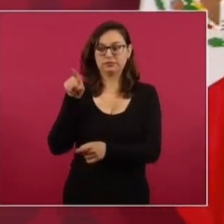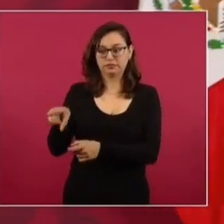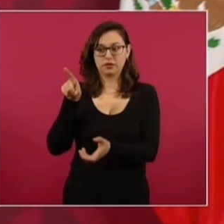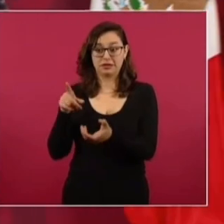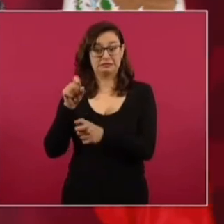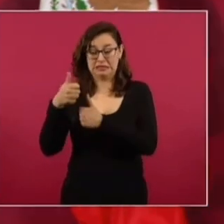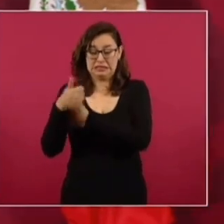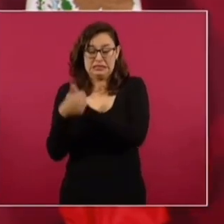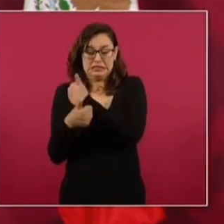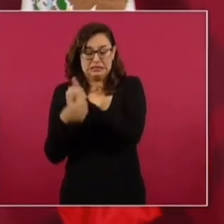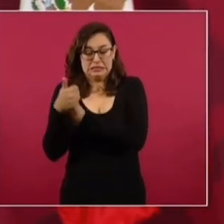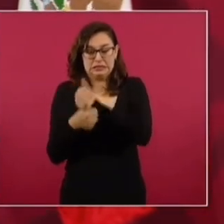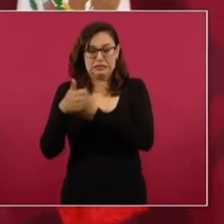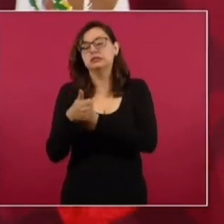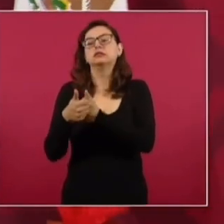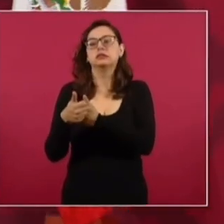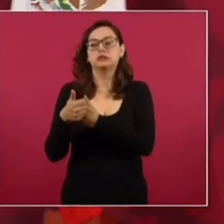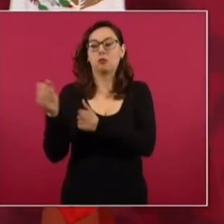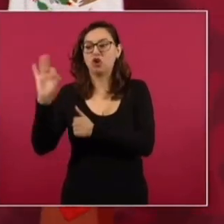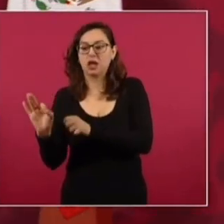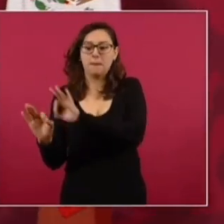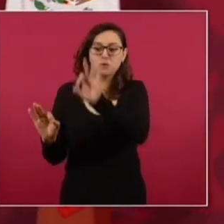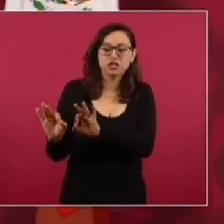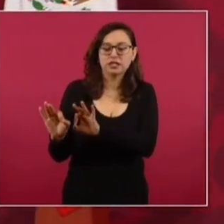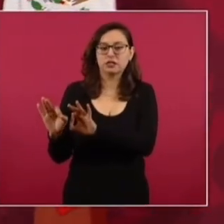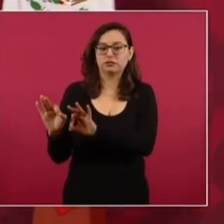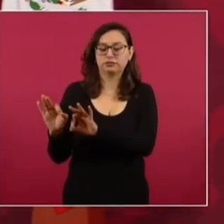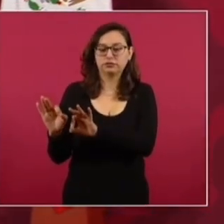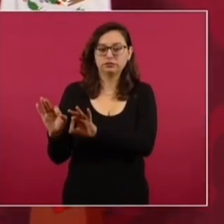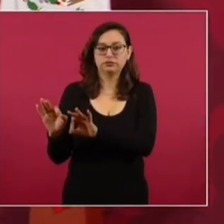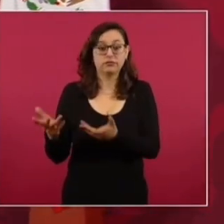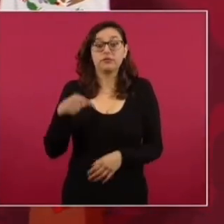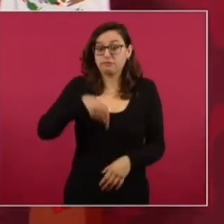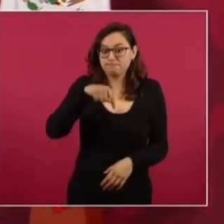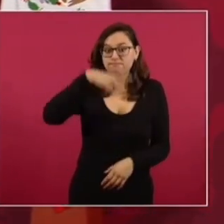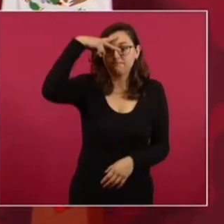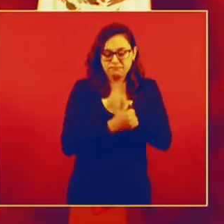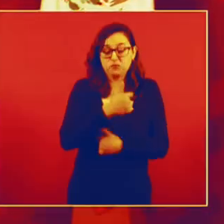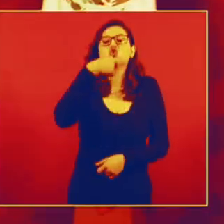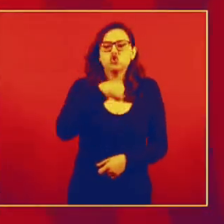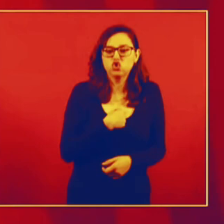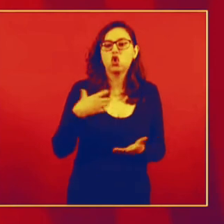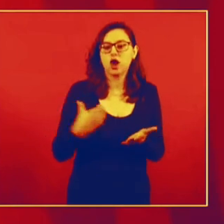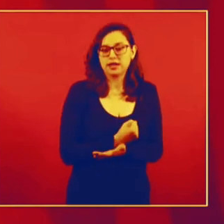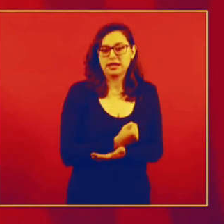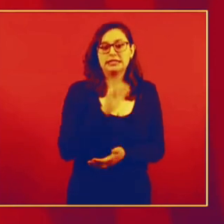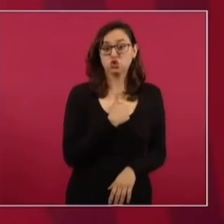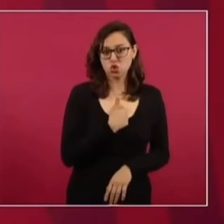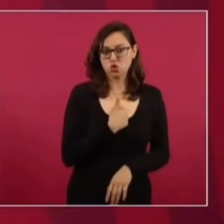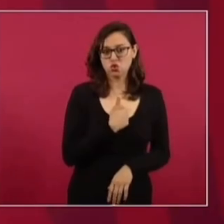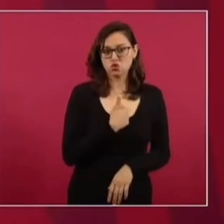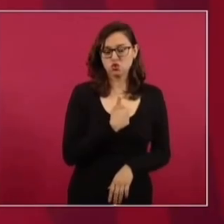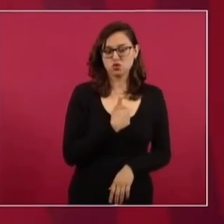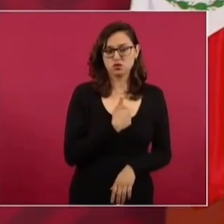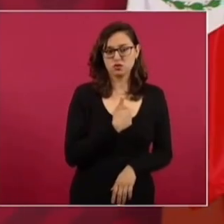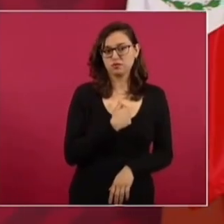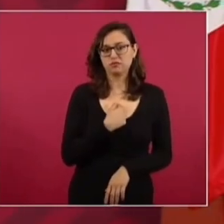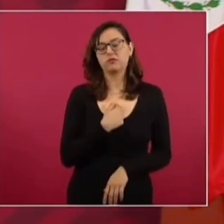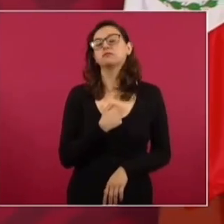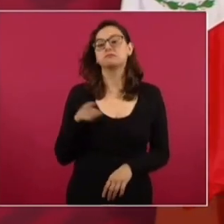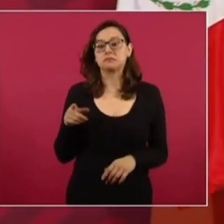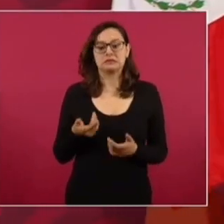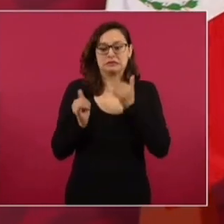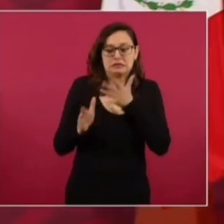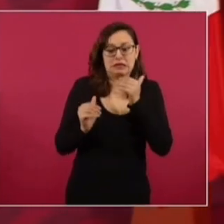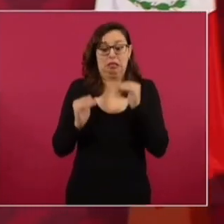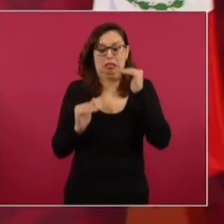ni siquiera tan cerradas como esta. Formalmente, porque no fue cerrada. Yo gané, calculo, con cinco millones de votos de ventaja. Y cerraron la